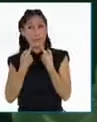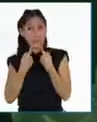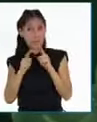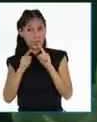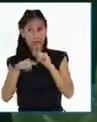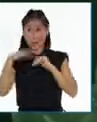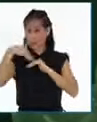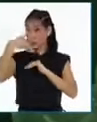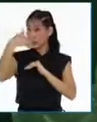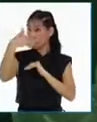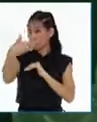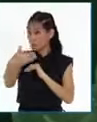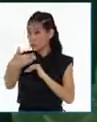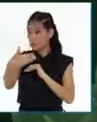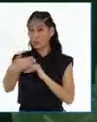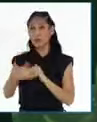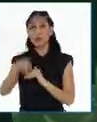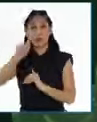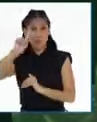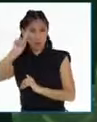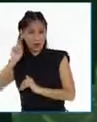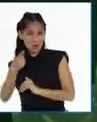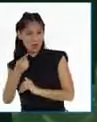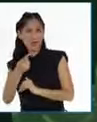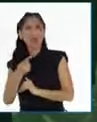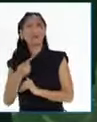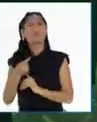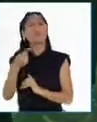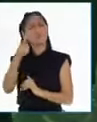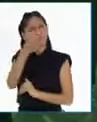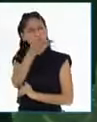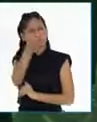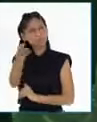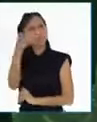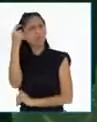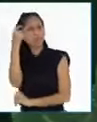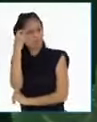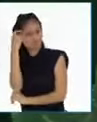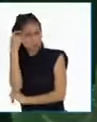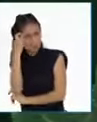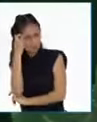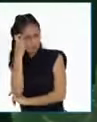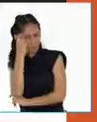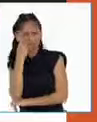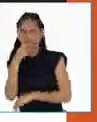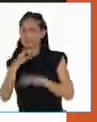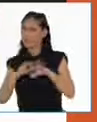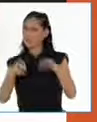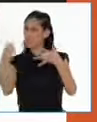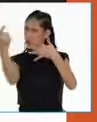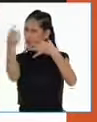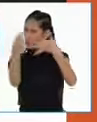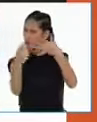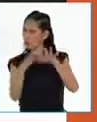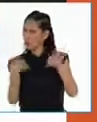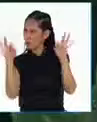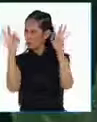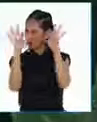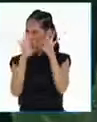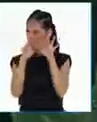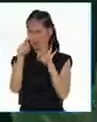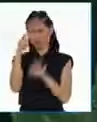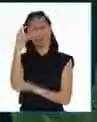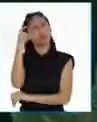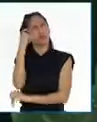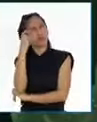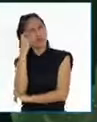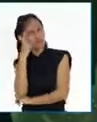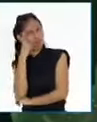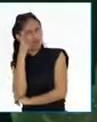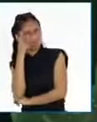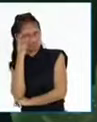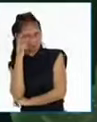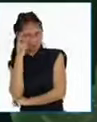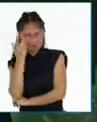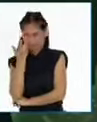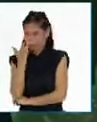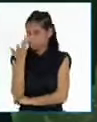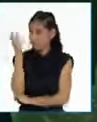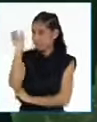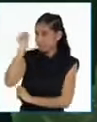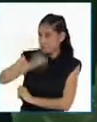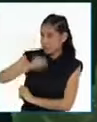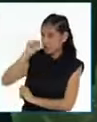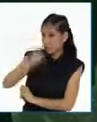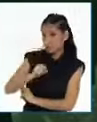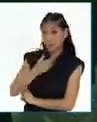adelante, porque primero quiero reflexionar con ustedes sobre algo muy importante. ¿Reflexionar? Sí, como ya